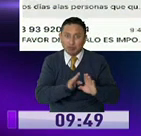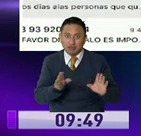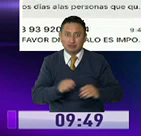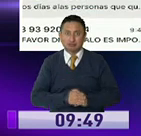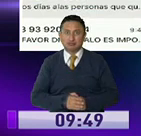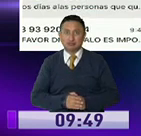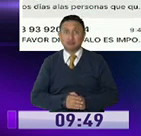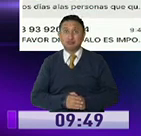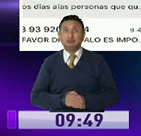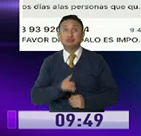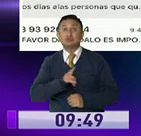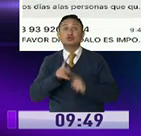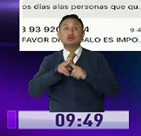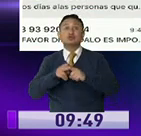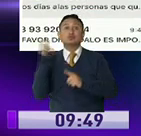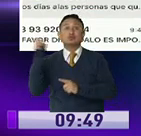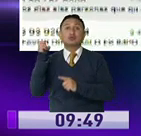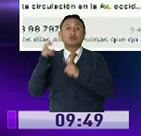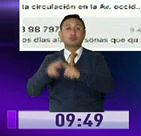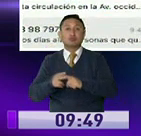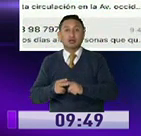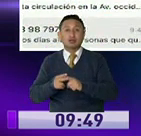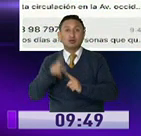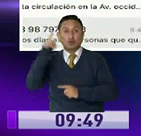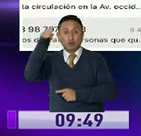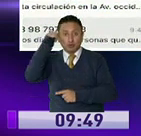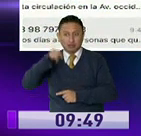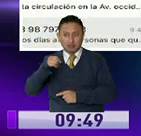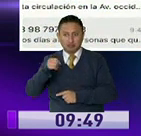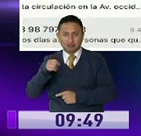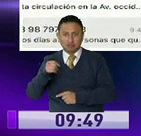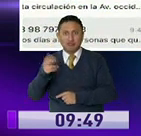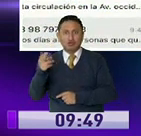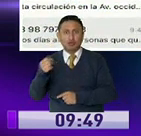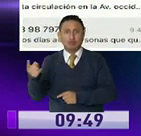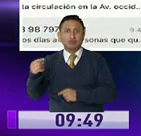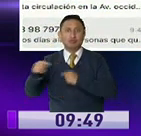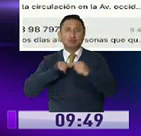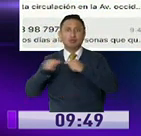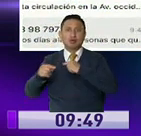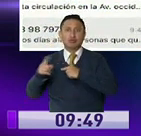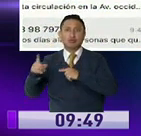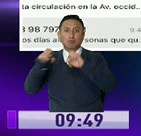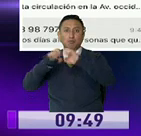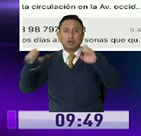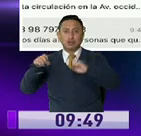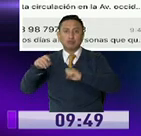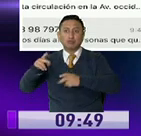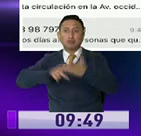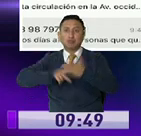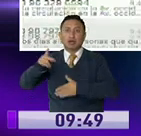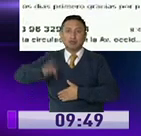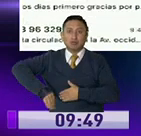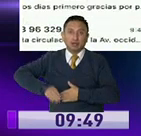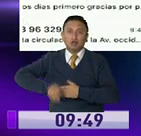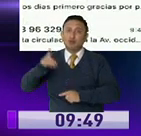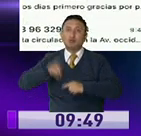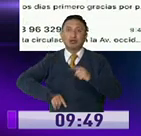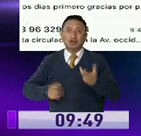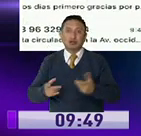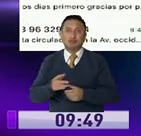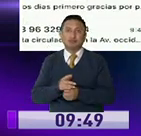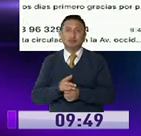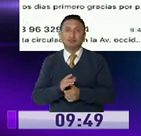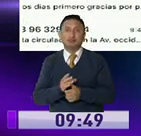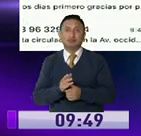queremos hacer un préstamo de emergencia que está dando el gobierno y nos rechazan porque los jefes de las empresas están atrasados en las aportaciones y no pueden